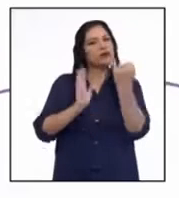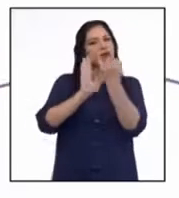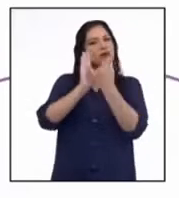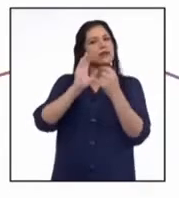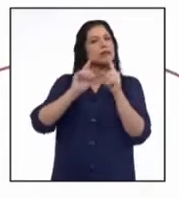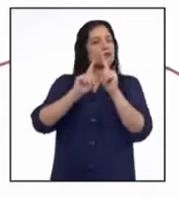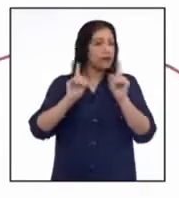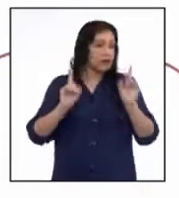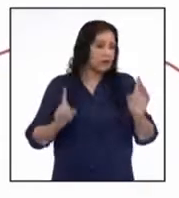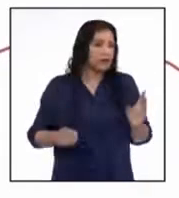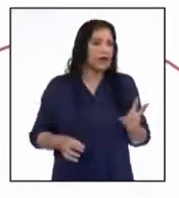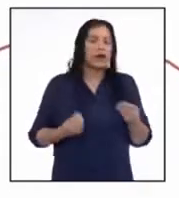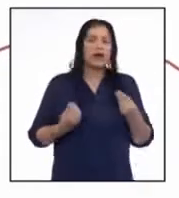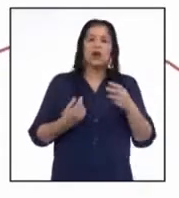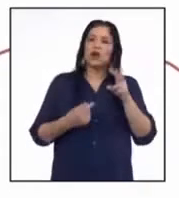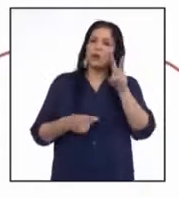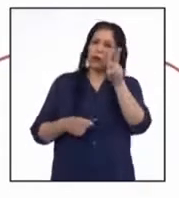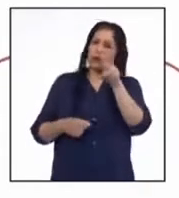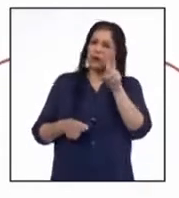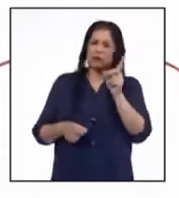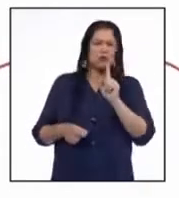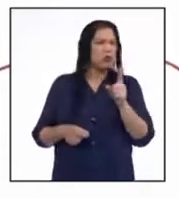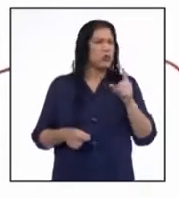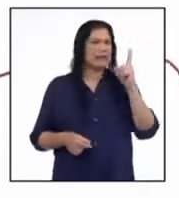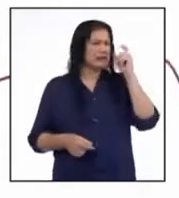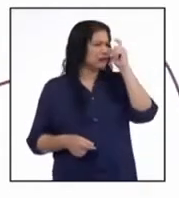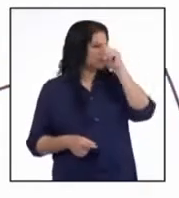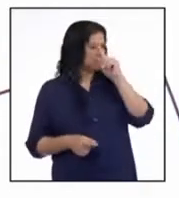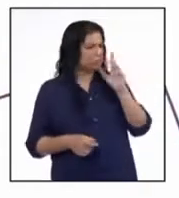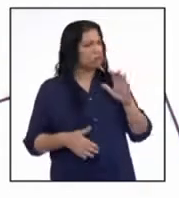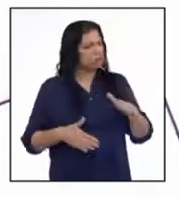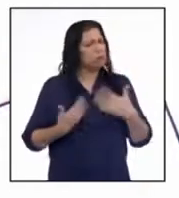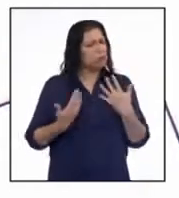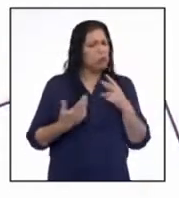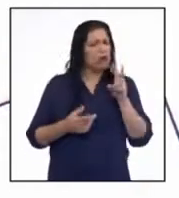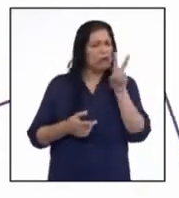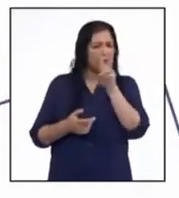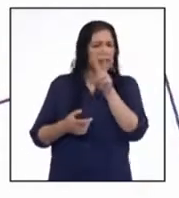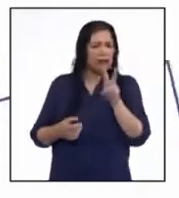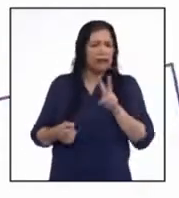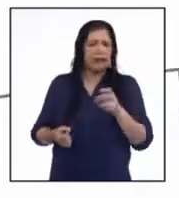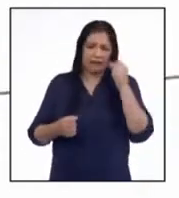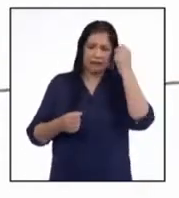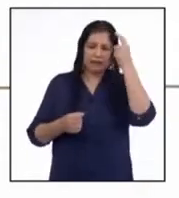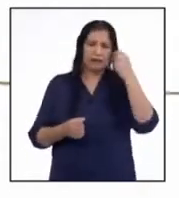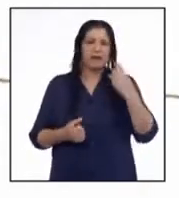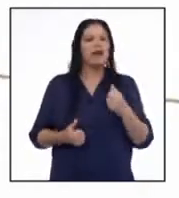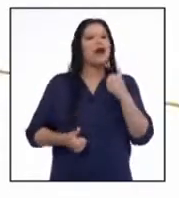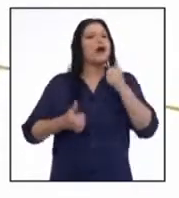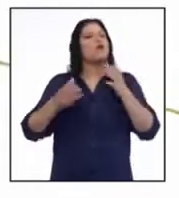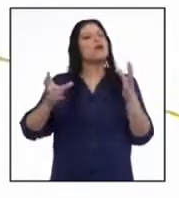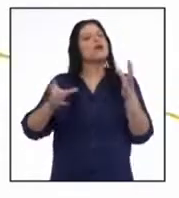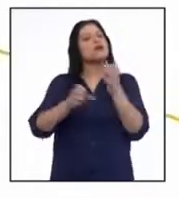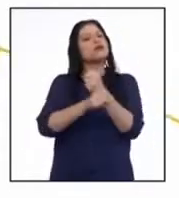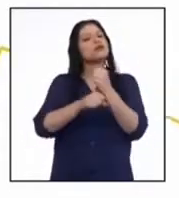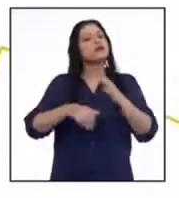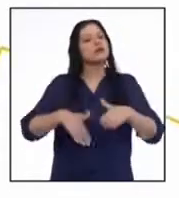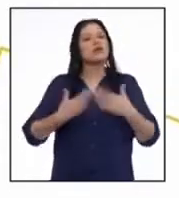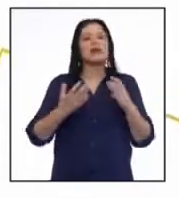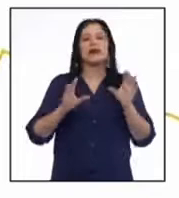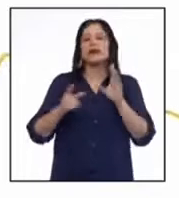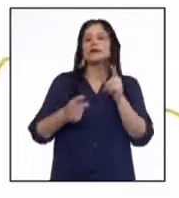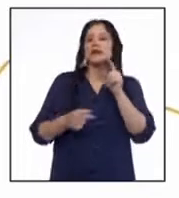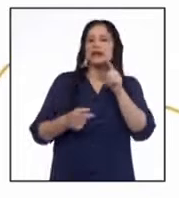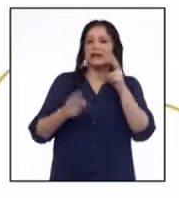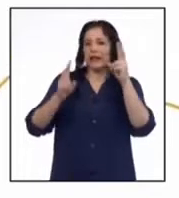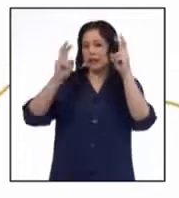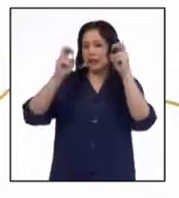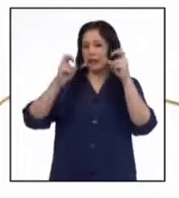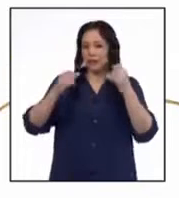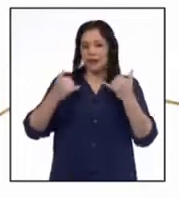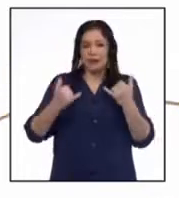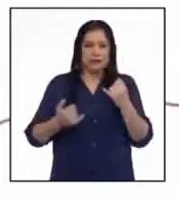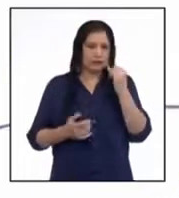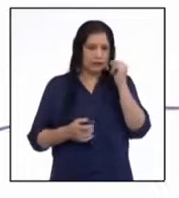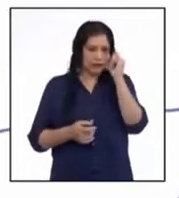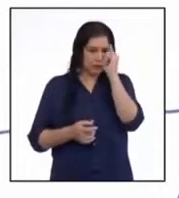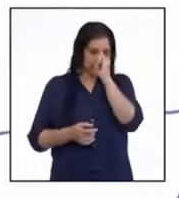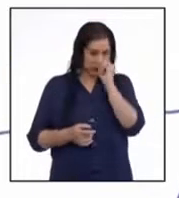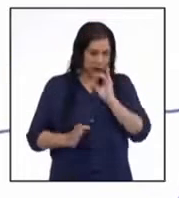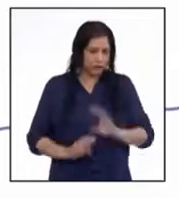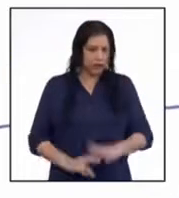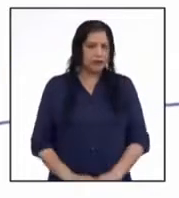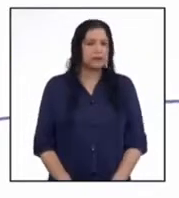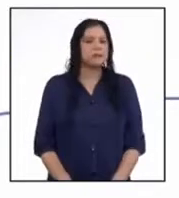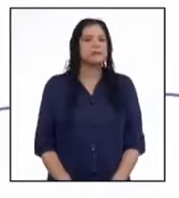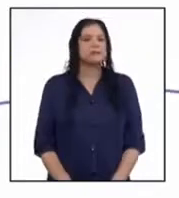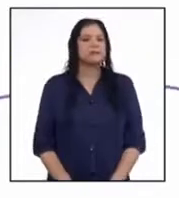gráfico y como ven, no es nada complicado. ¿A qué conclusiones pueden llegar respecto al tema de este gráfico